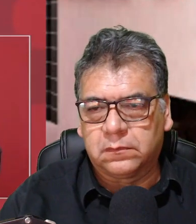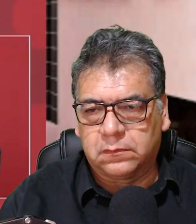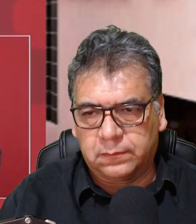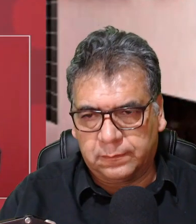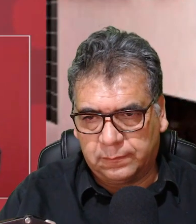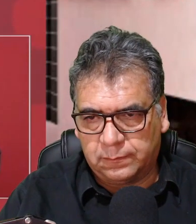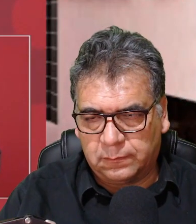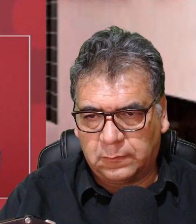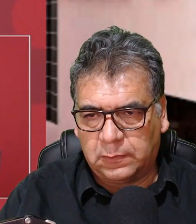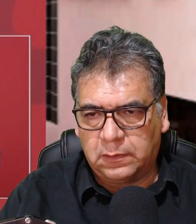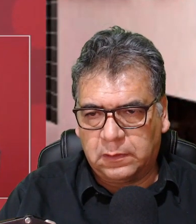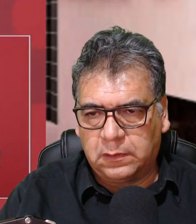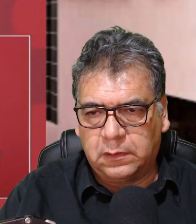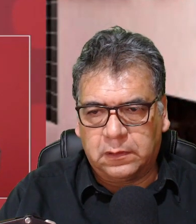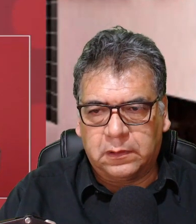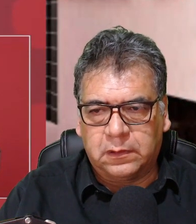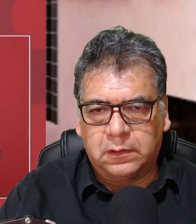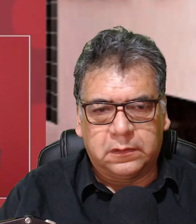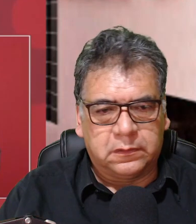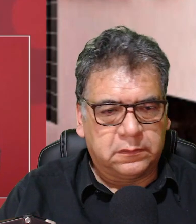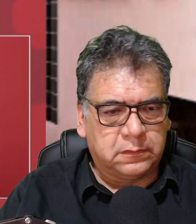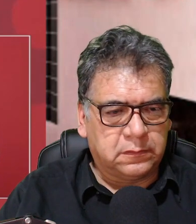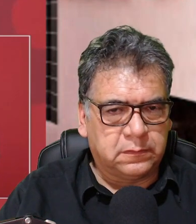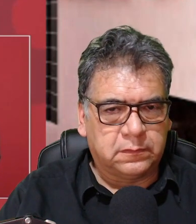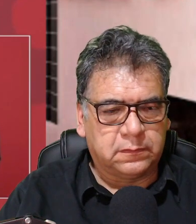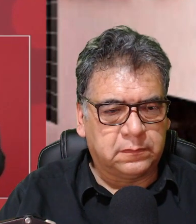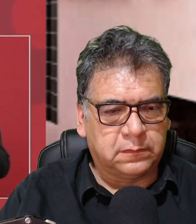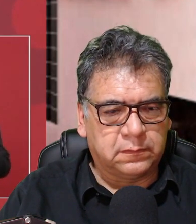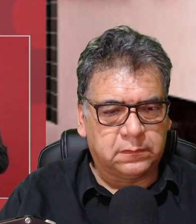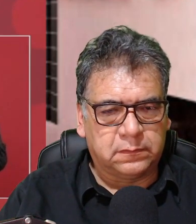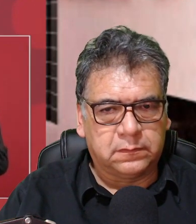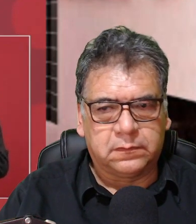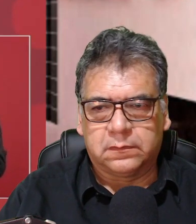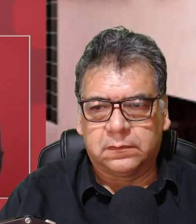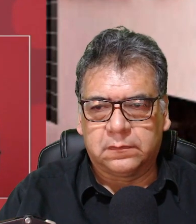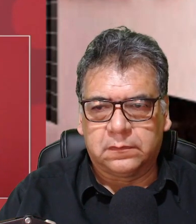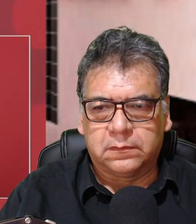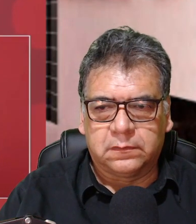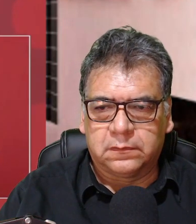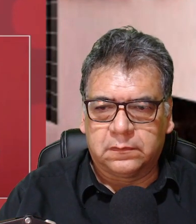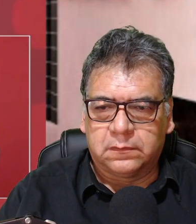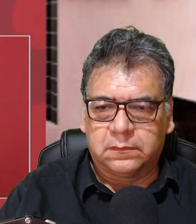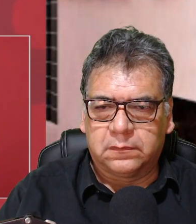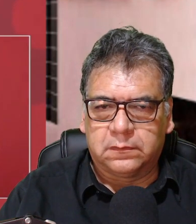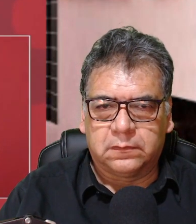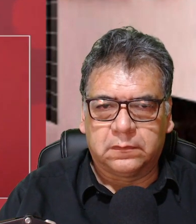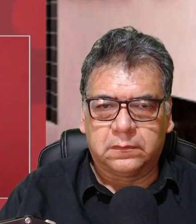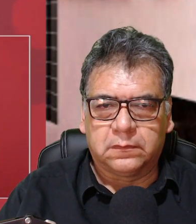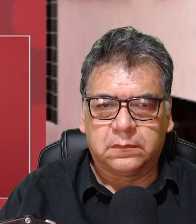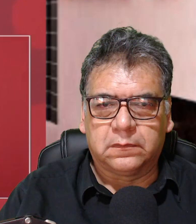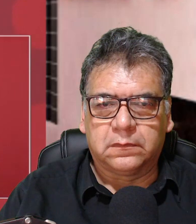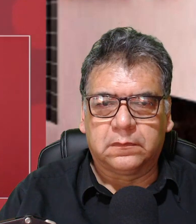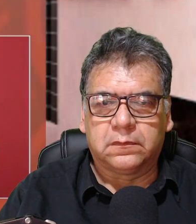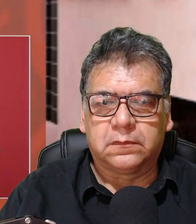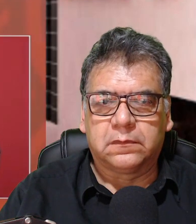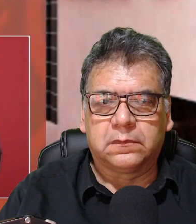incluidos funcionarios administrativos 40 mil efectivos